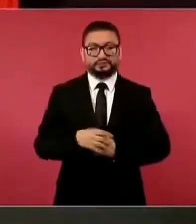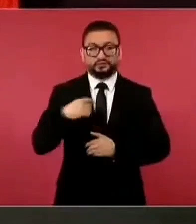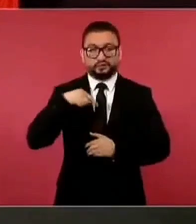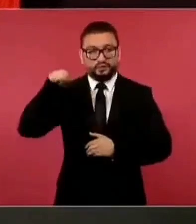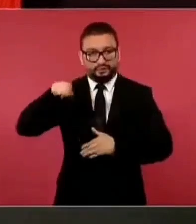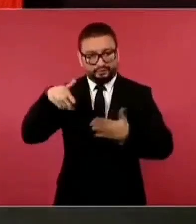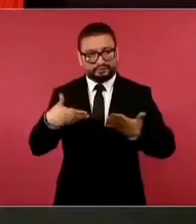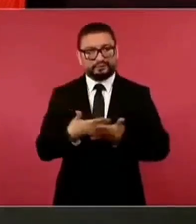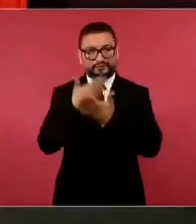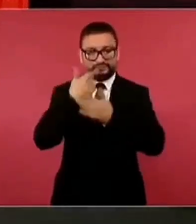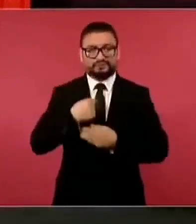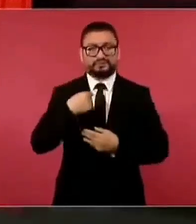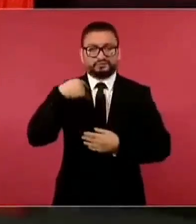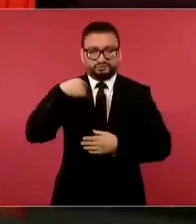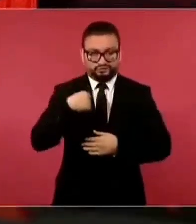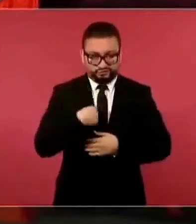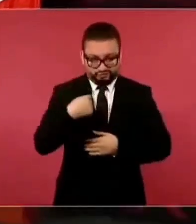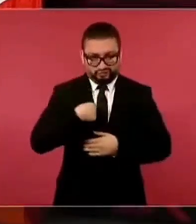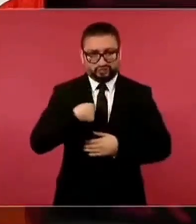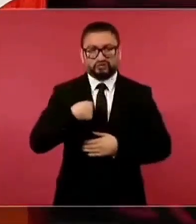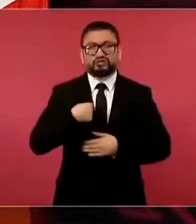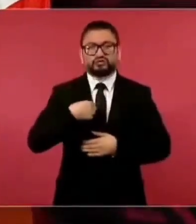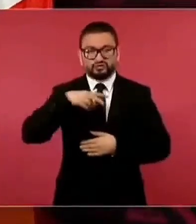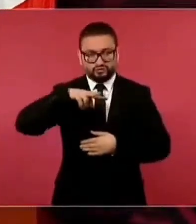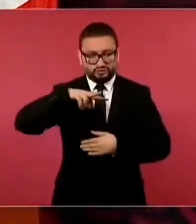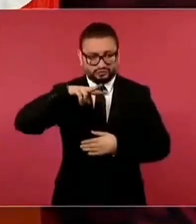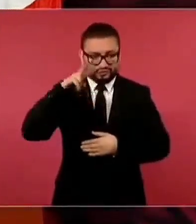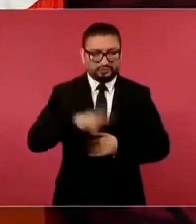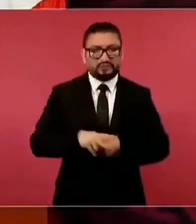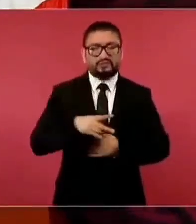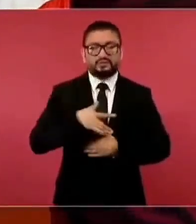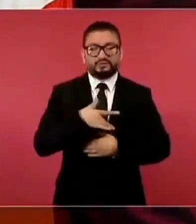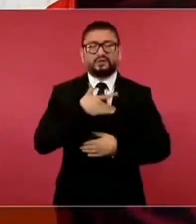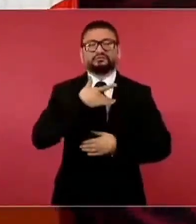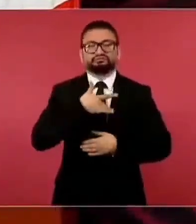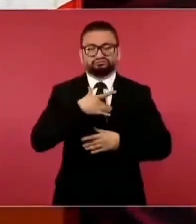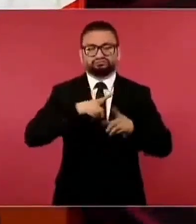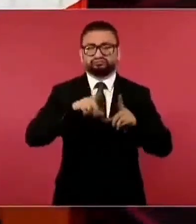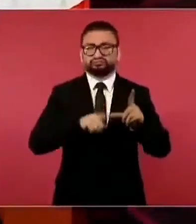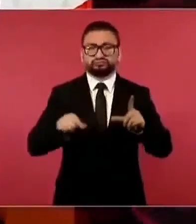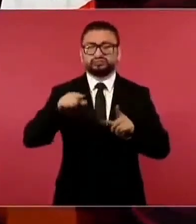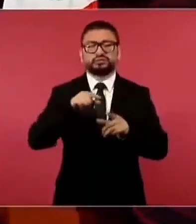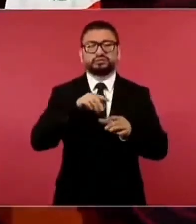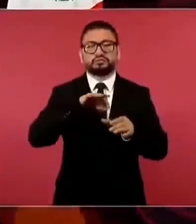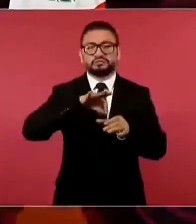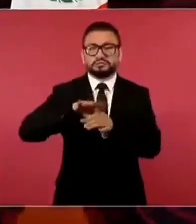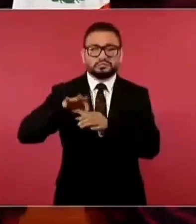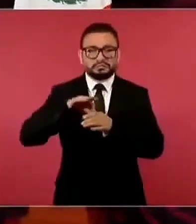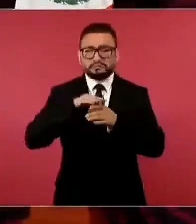demócrata, ¿de verdad? No hipócrita,